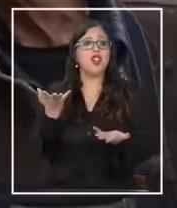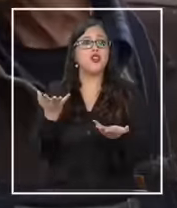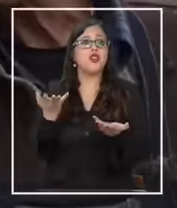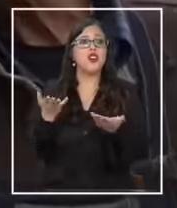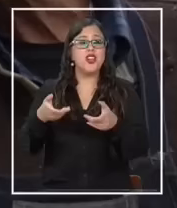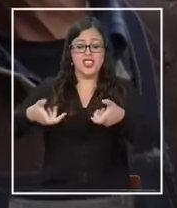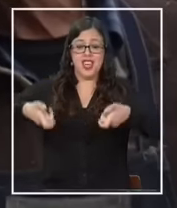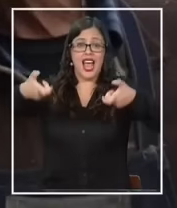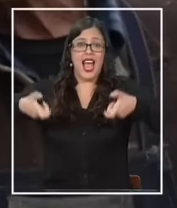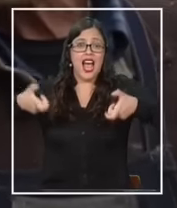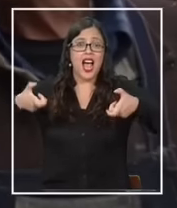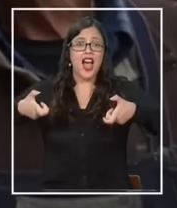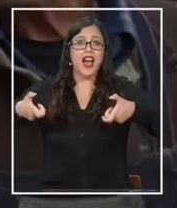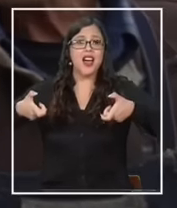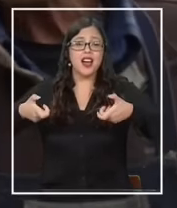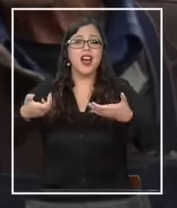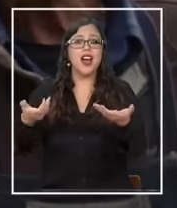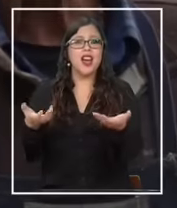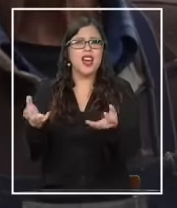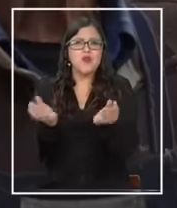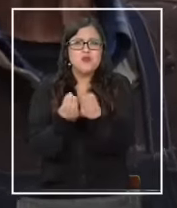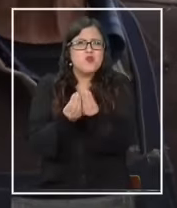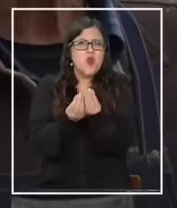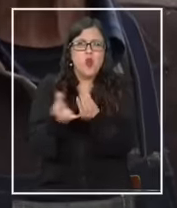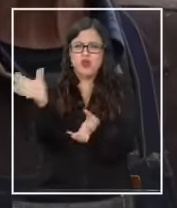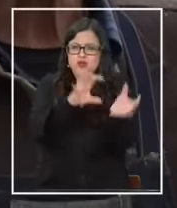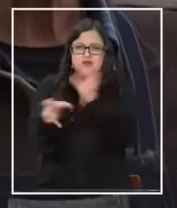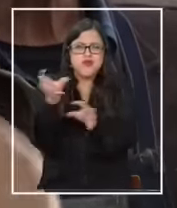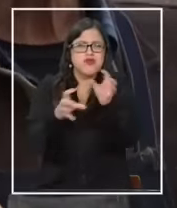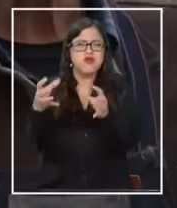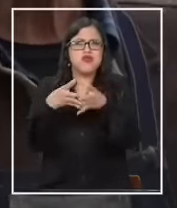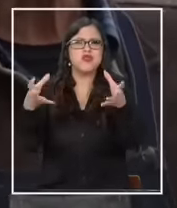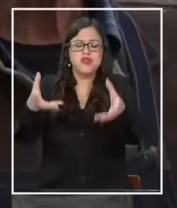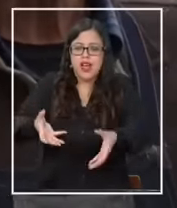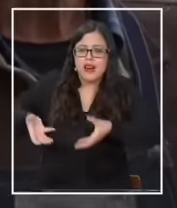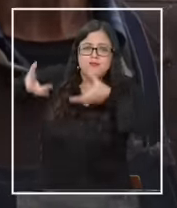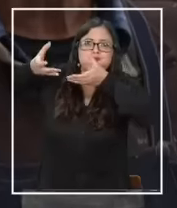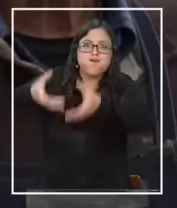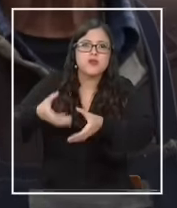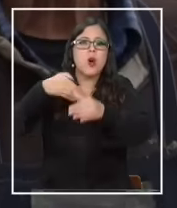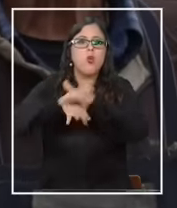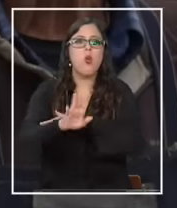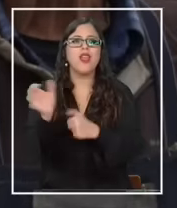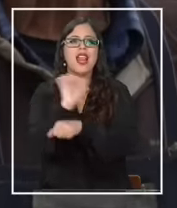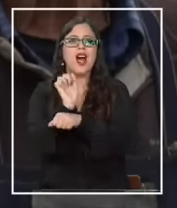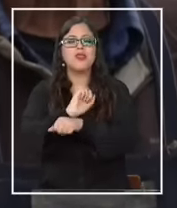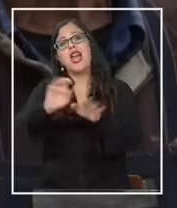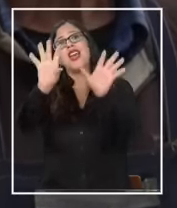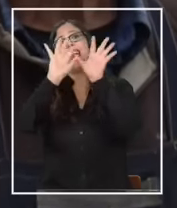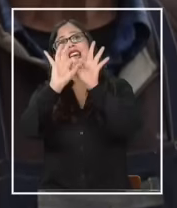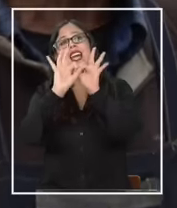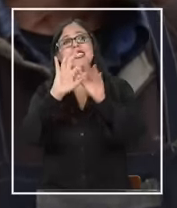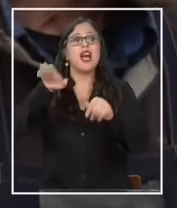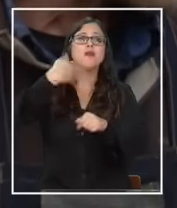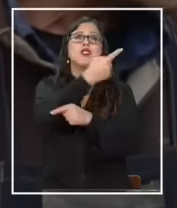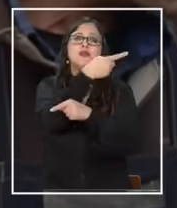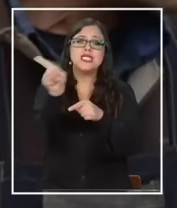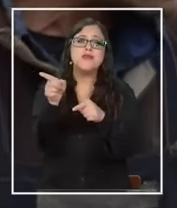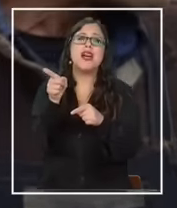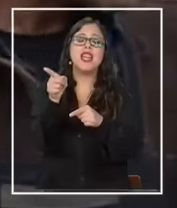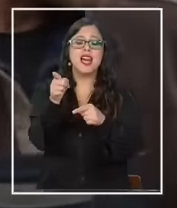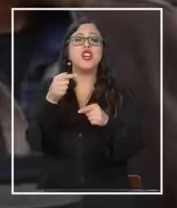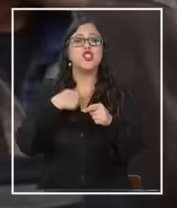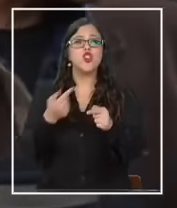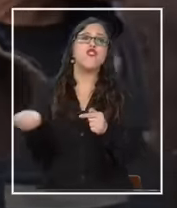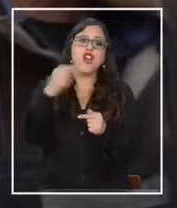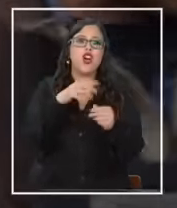cargaron en estas cajas tenían un montón y me tenían la las caja ya hecha ellos me ayudaron y cargamos el auto y le dije ya gracias la próxima semana voy a abrir pero con más gente y ahí